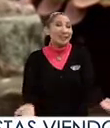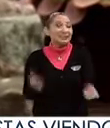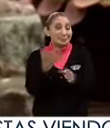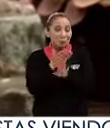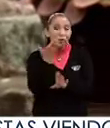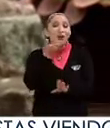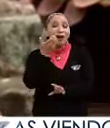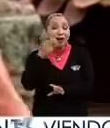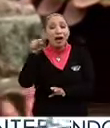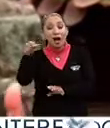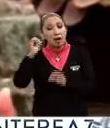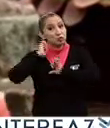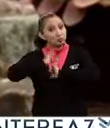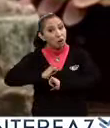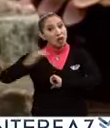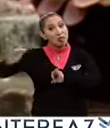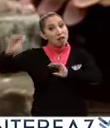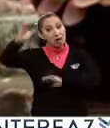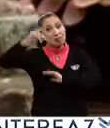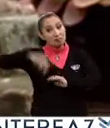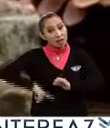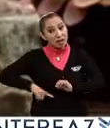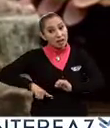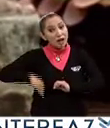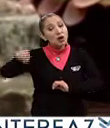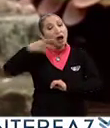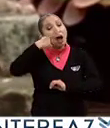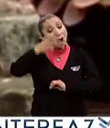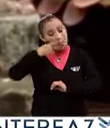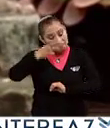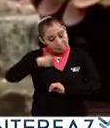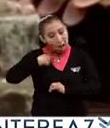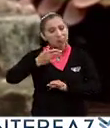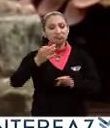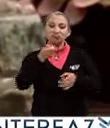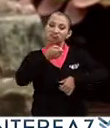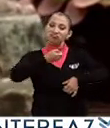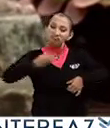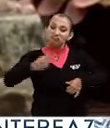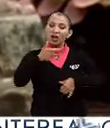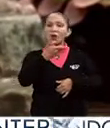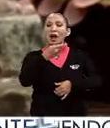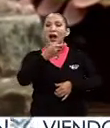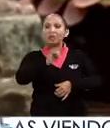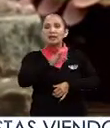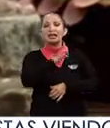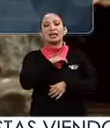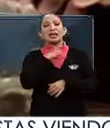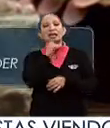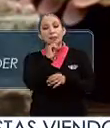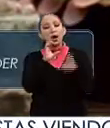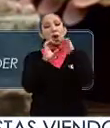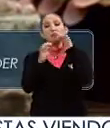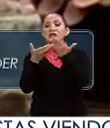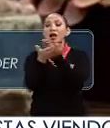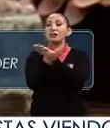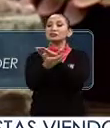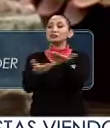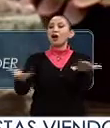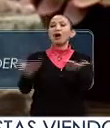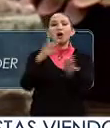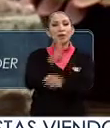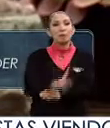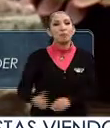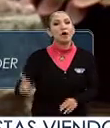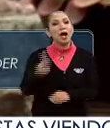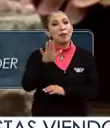muy habitual que las autoridades nacionales hablen fluidamente el guaraní y se comunique con la gente, con